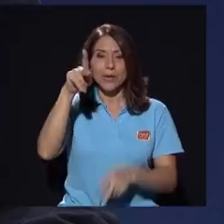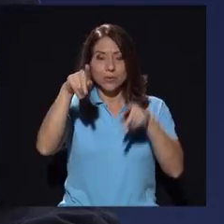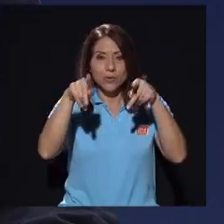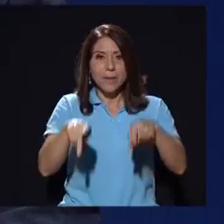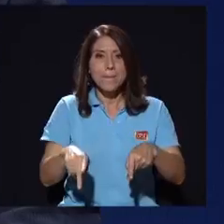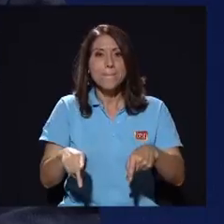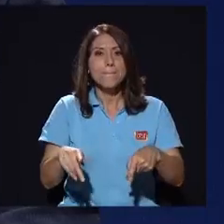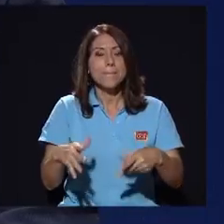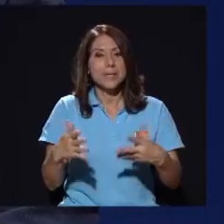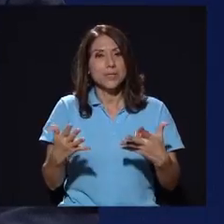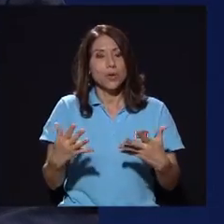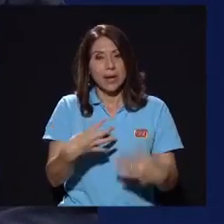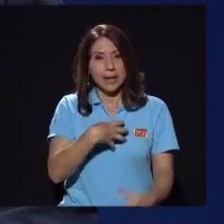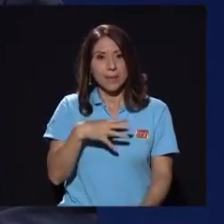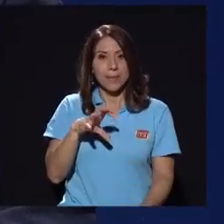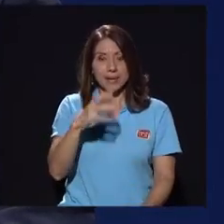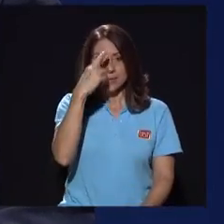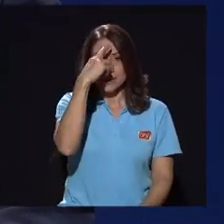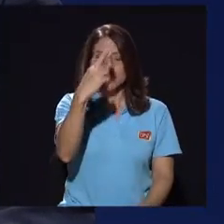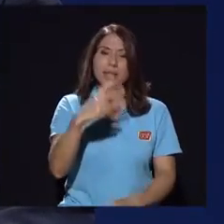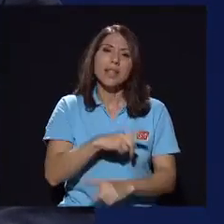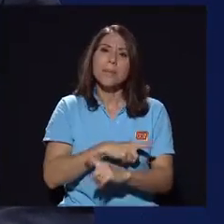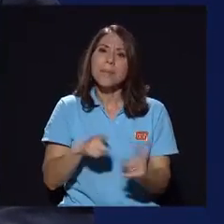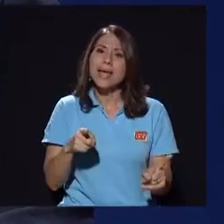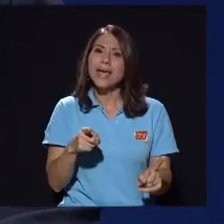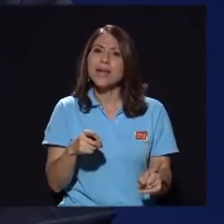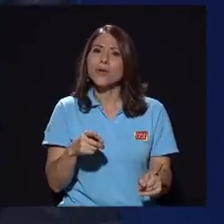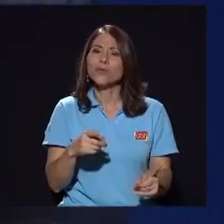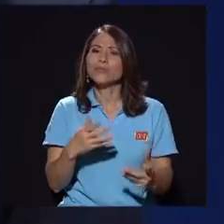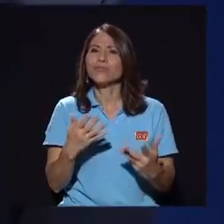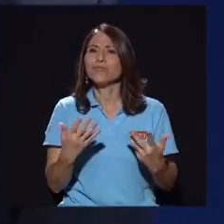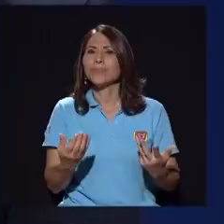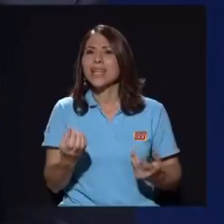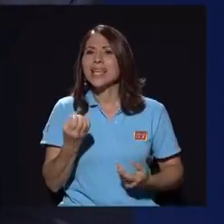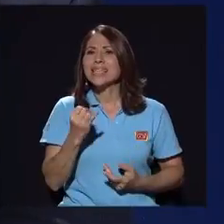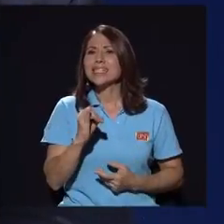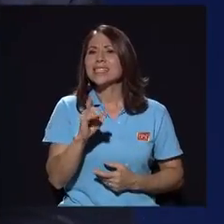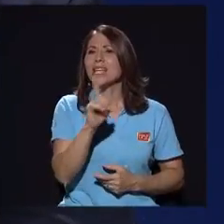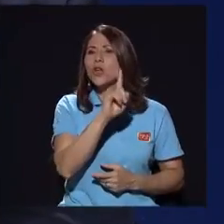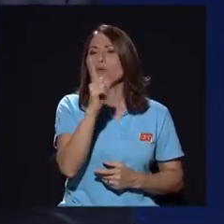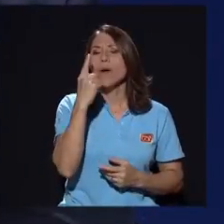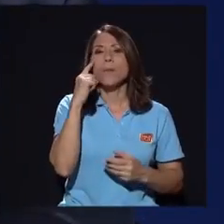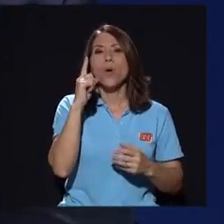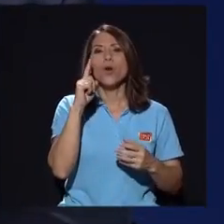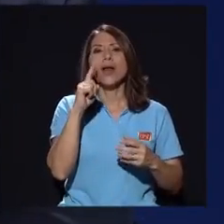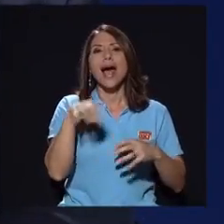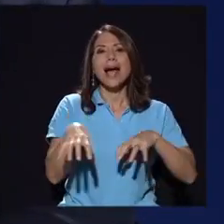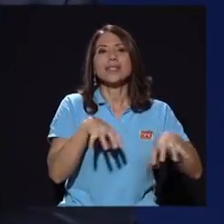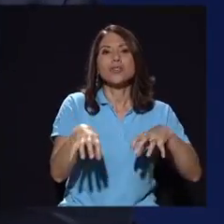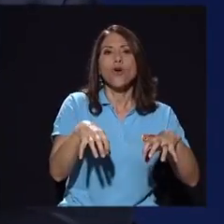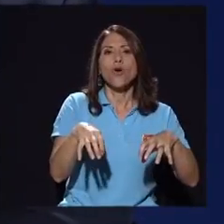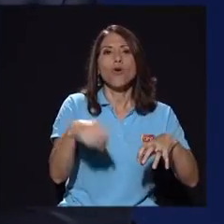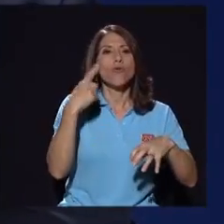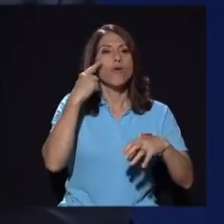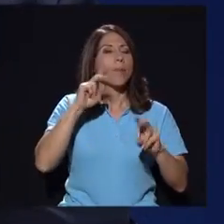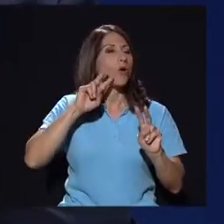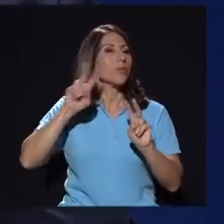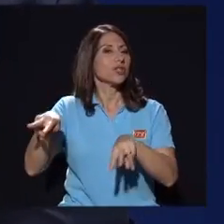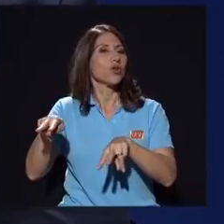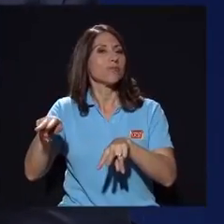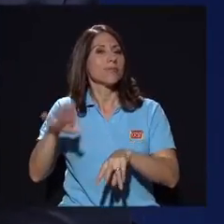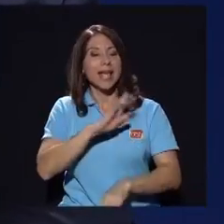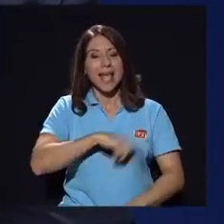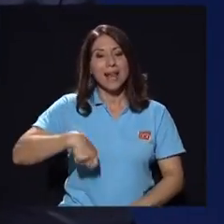es una persona la cual merece el respeto pero si no fue por acción fue por omisión y el presidente